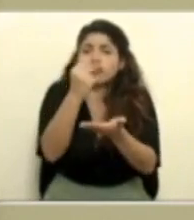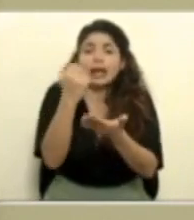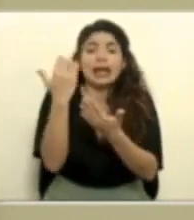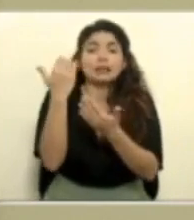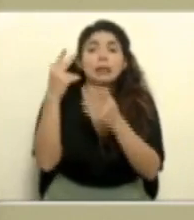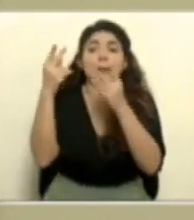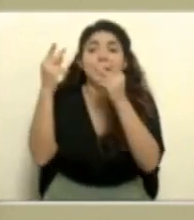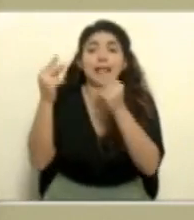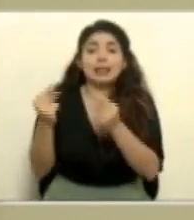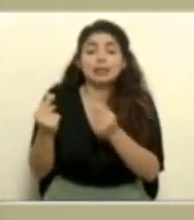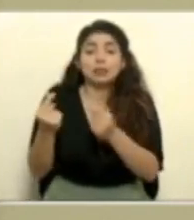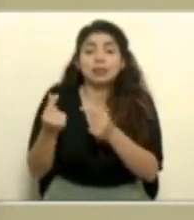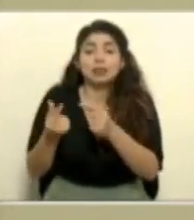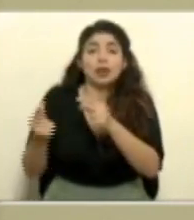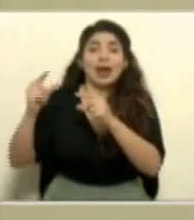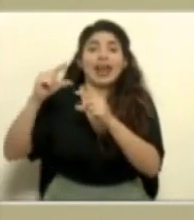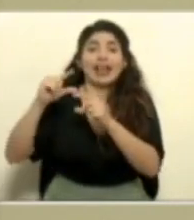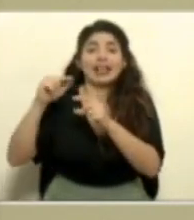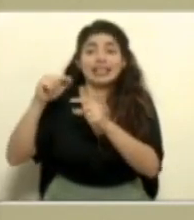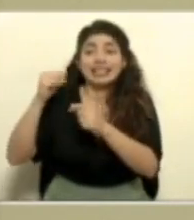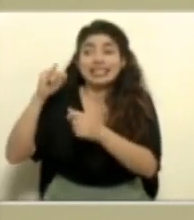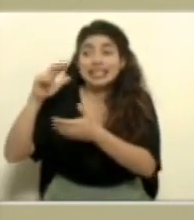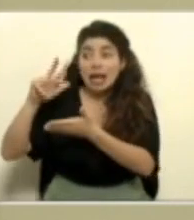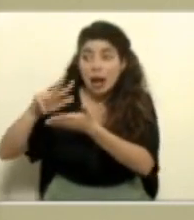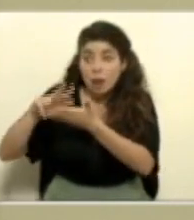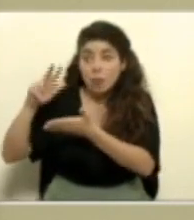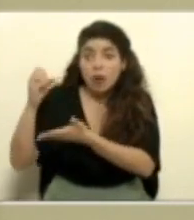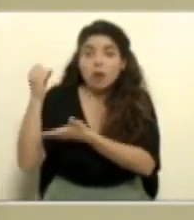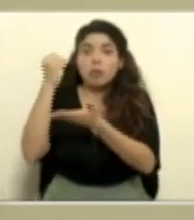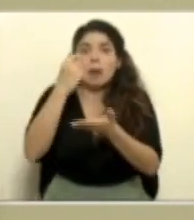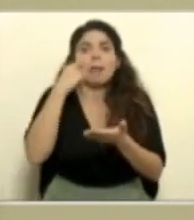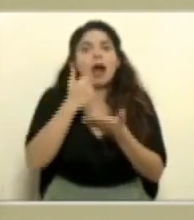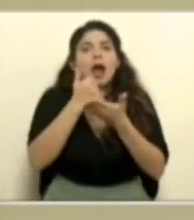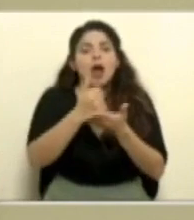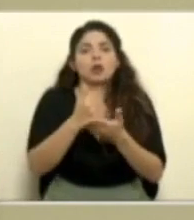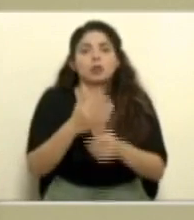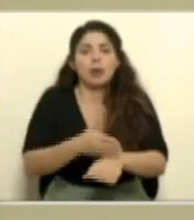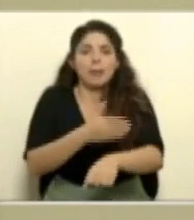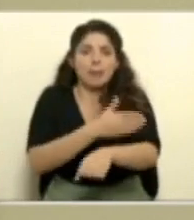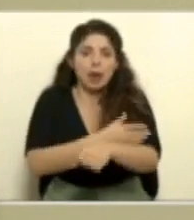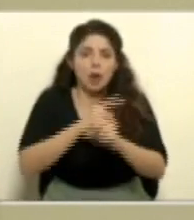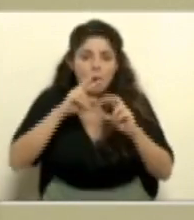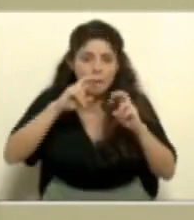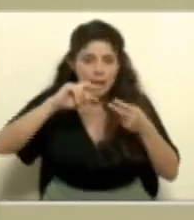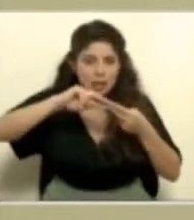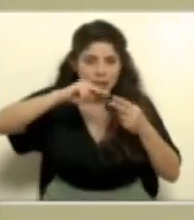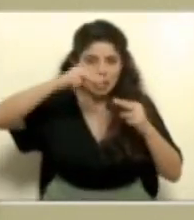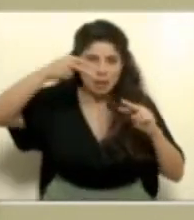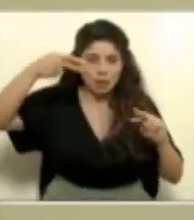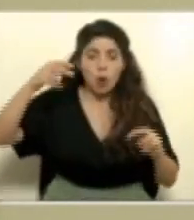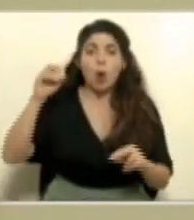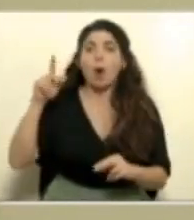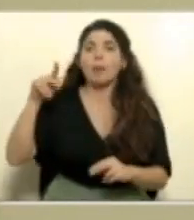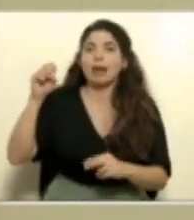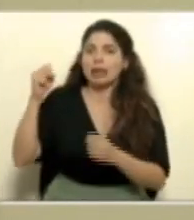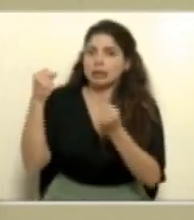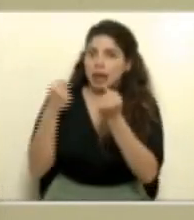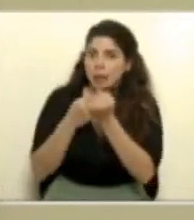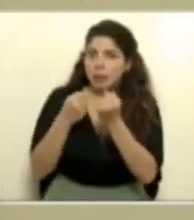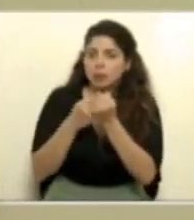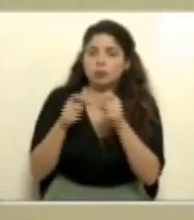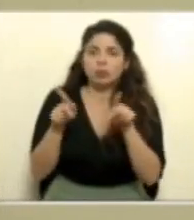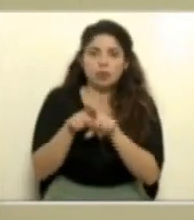aprobación del presupuesto extraordinario van también para reforzar la vigilancia genómica también OPS ha estado apoyando ahí el doctor Rarte puede también